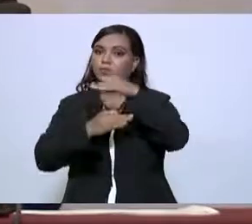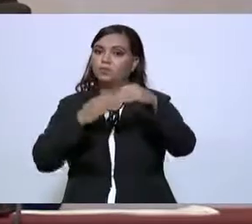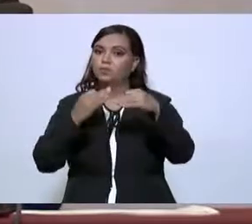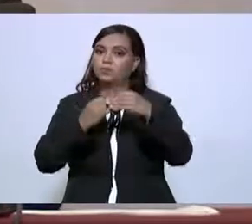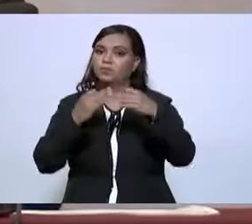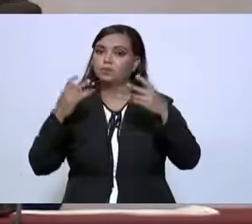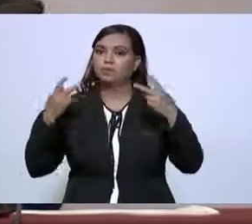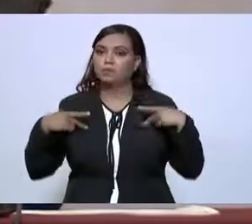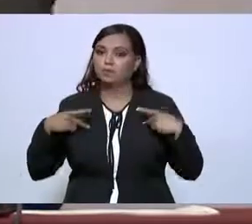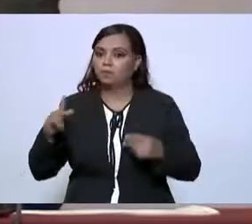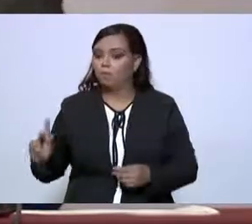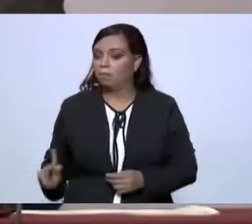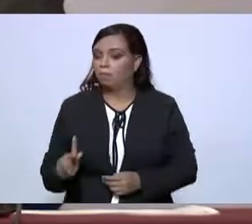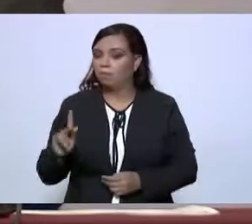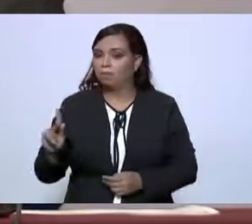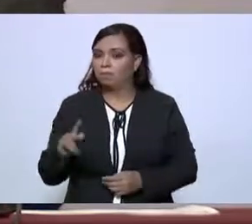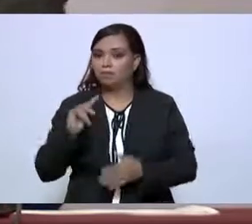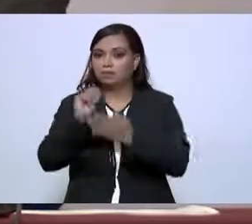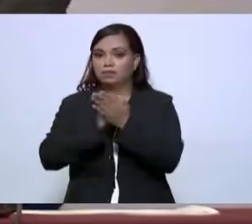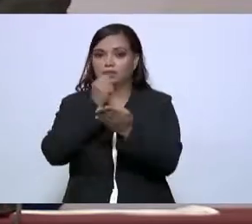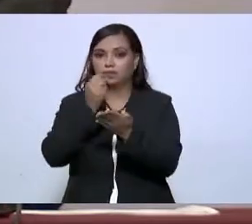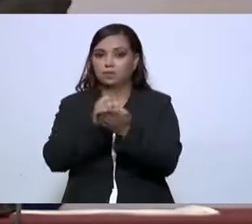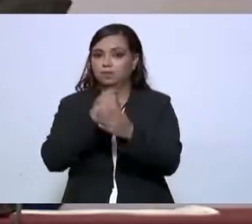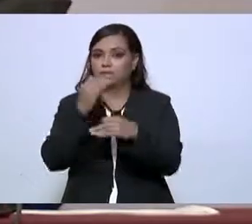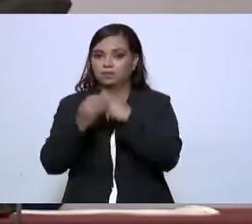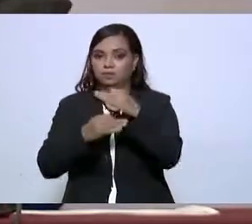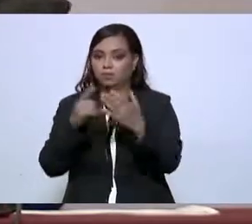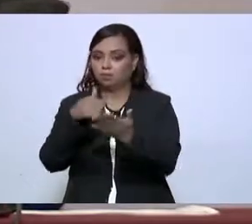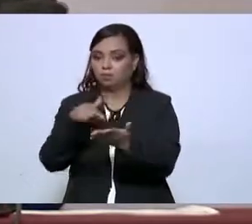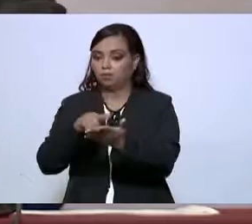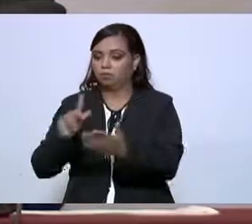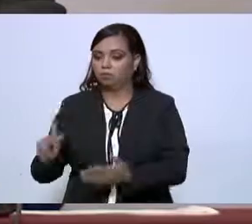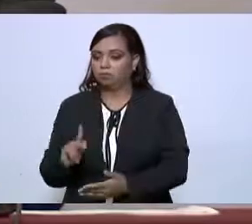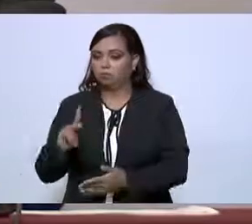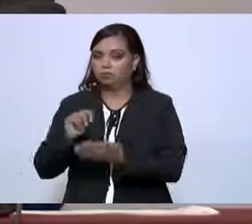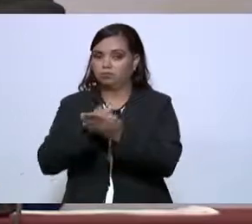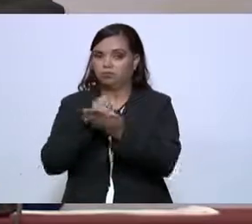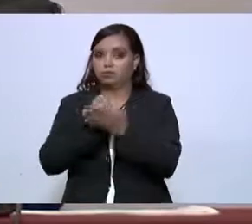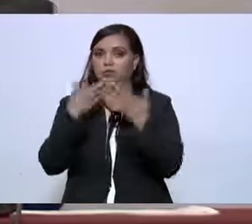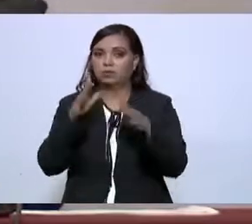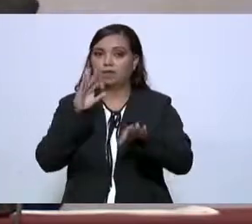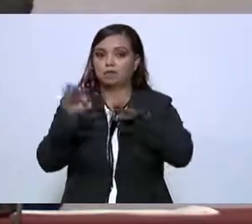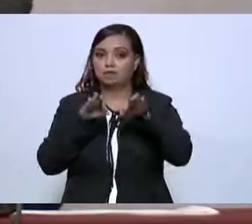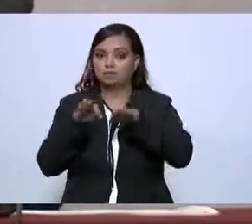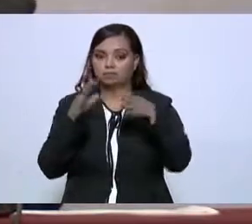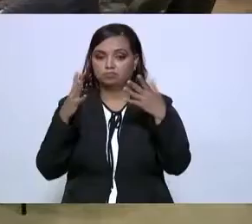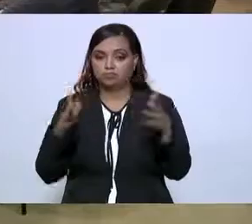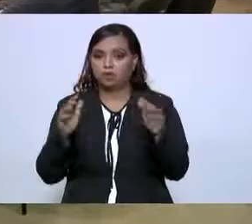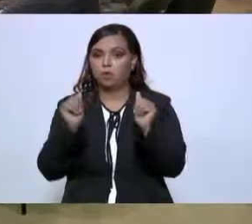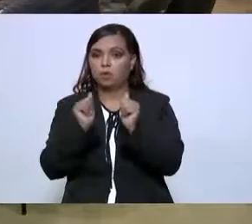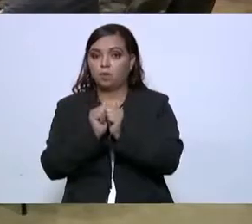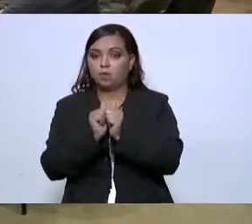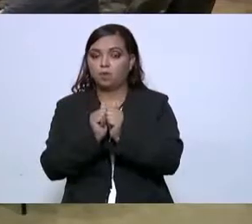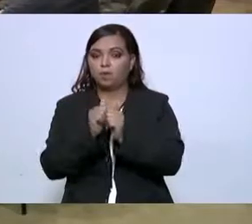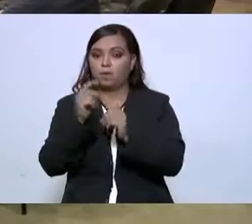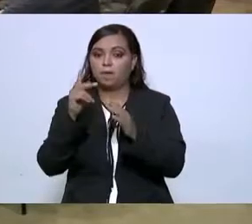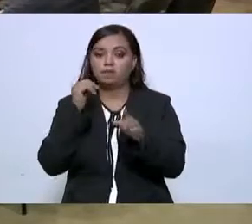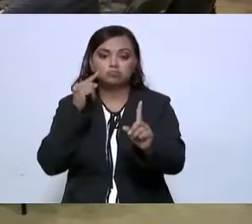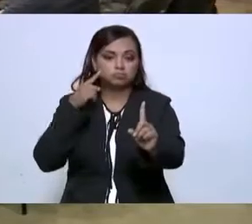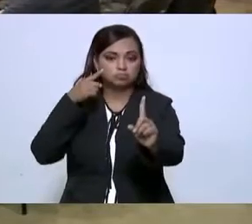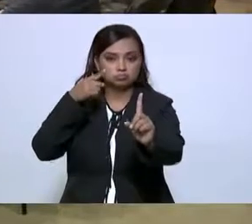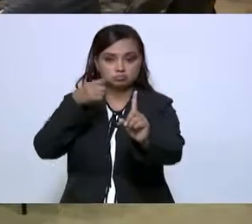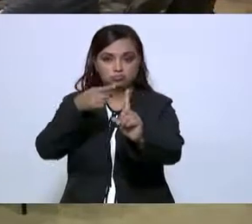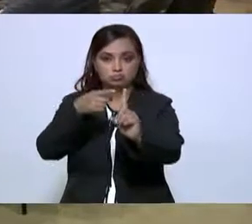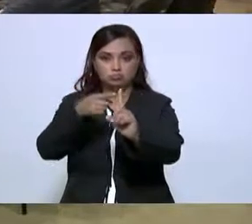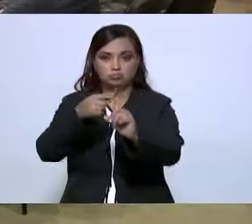pueblos de Tamaulipas. Ya se está trabajando con ese propósito,